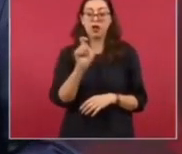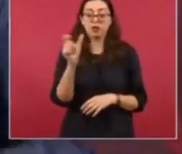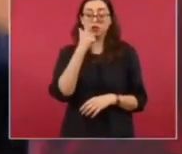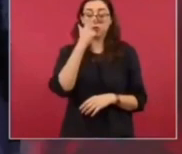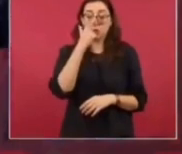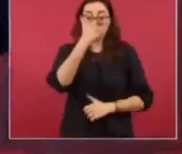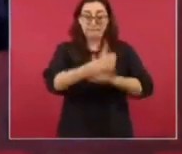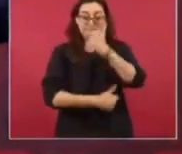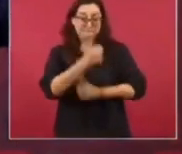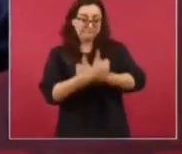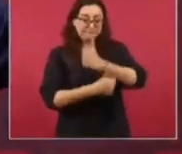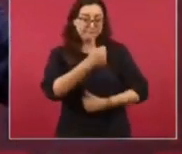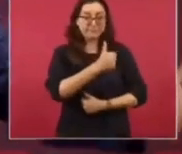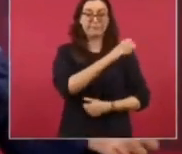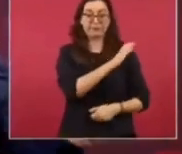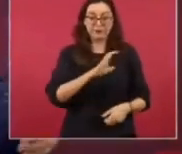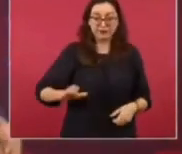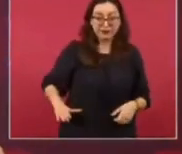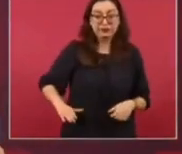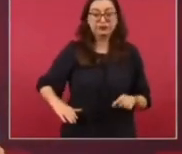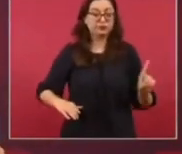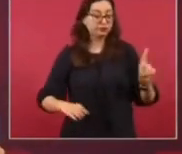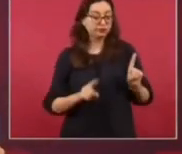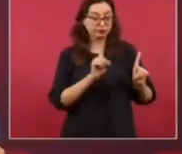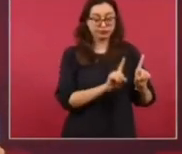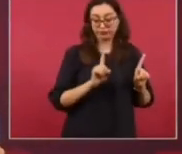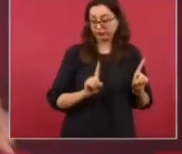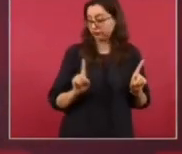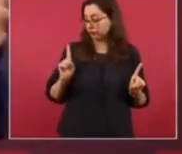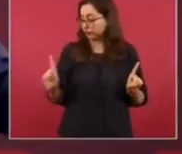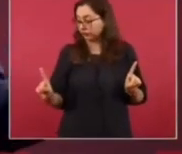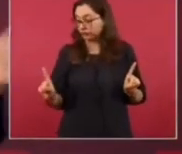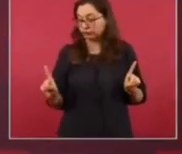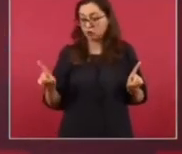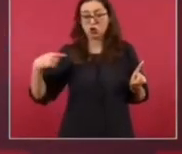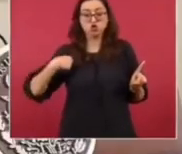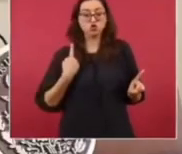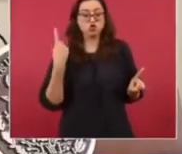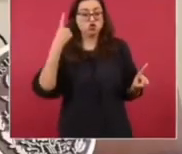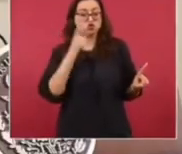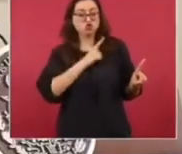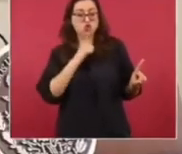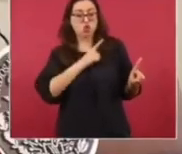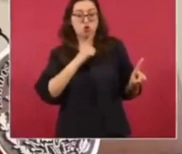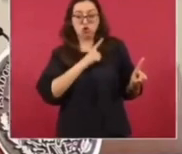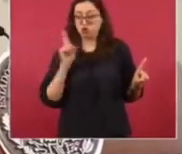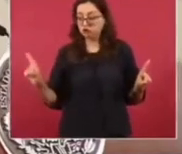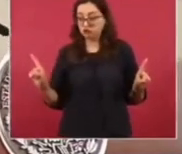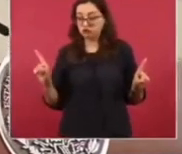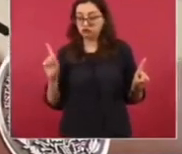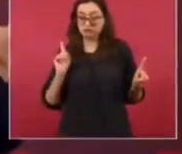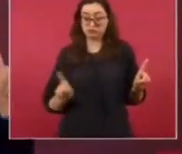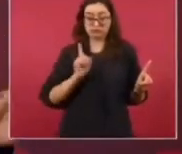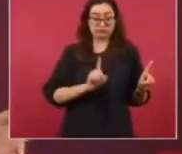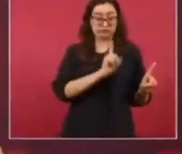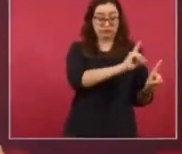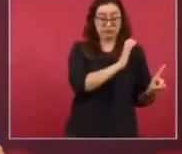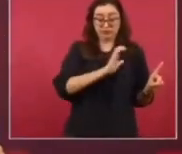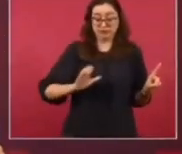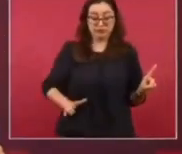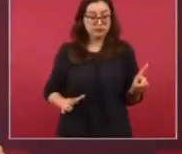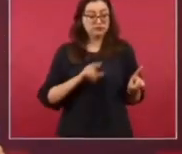se ponían de acuerdo para cómo facilitarles el debate.